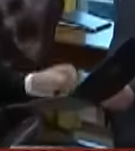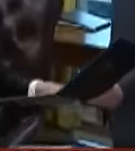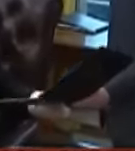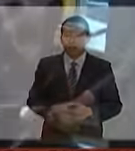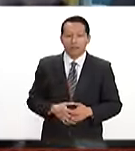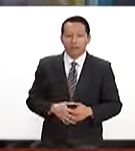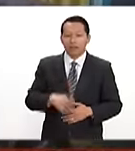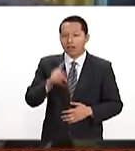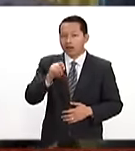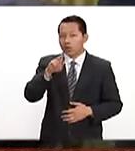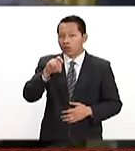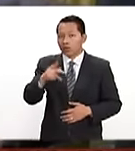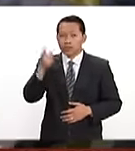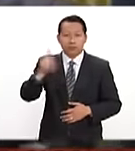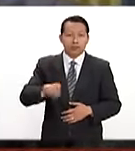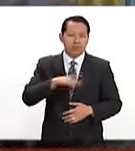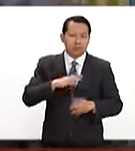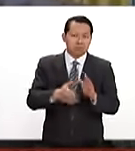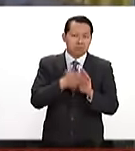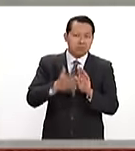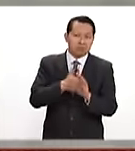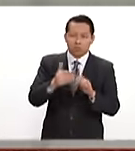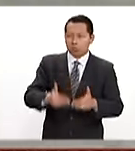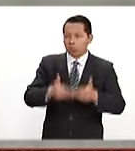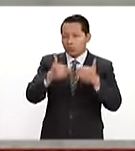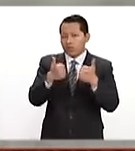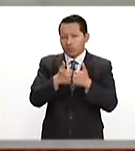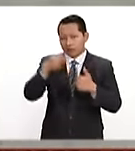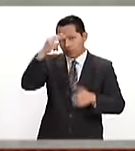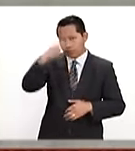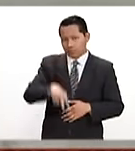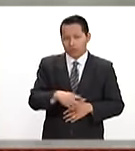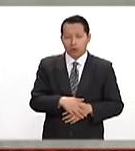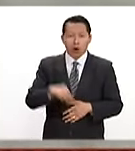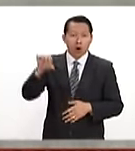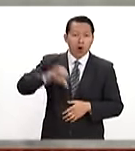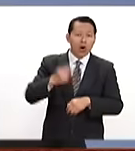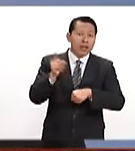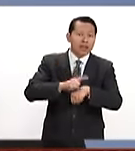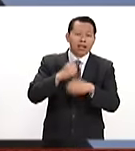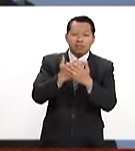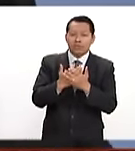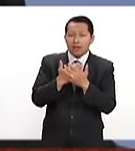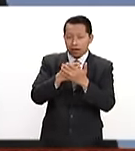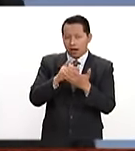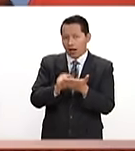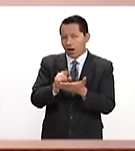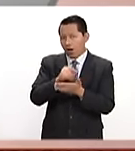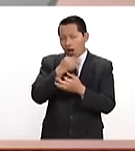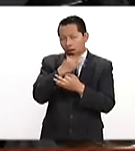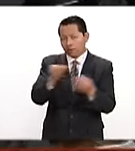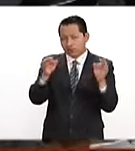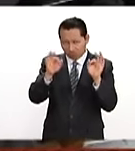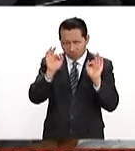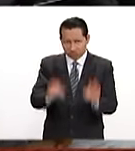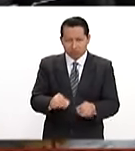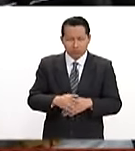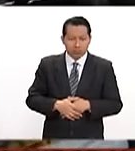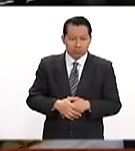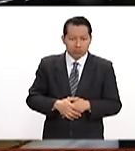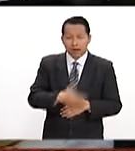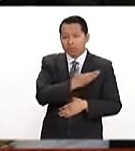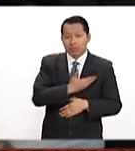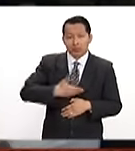Donald Trump ordena la construcción del muro en la frontera con México. Hoy se espera lo haga oficial. El